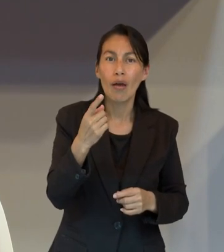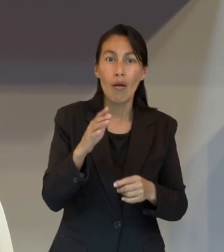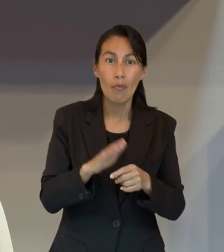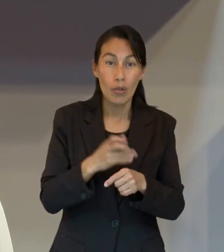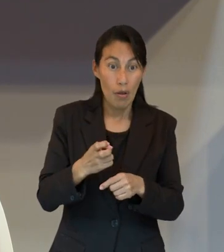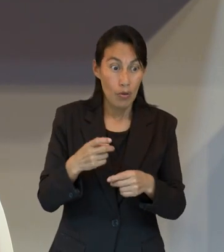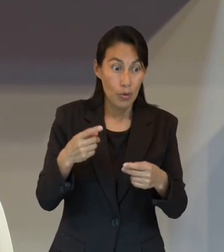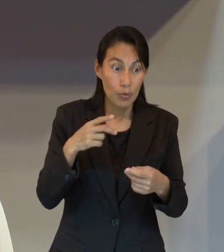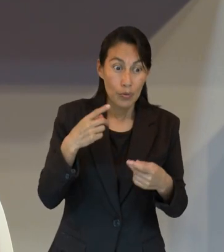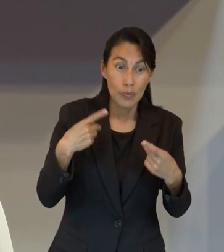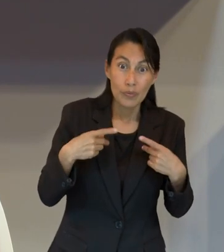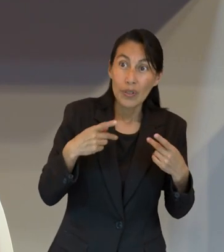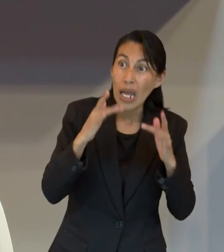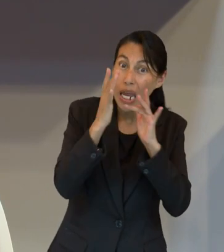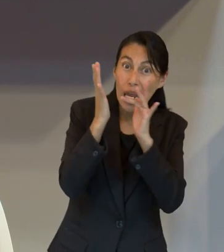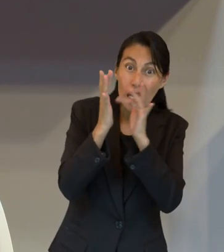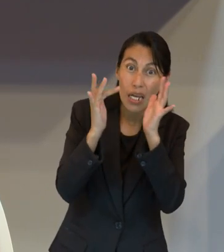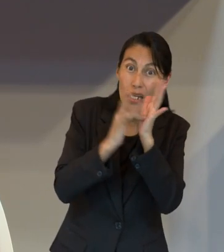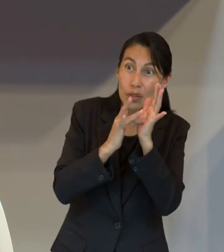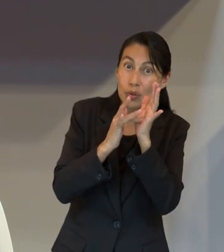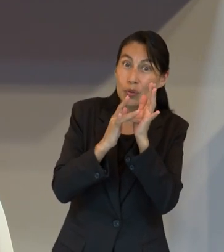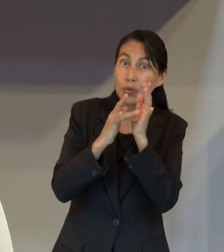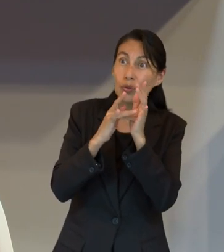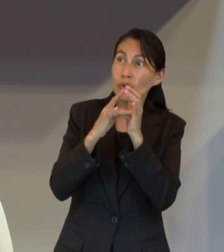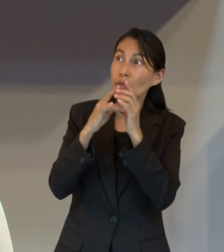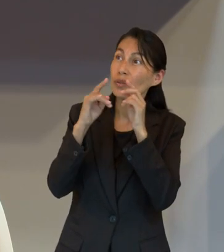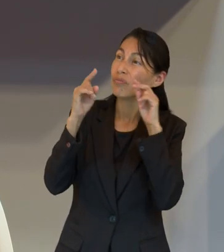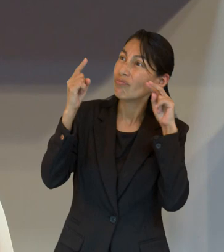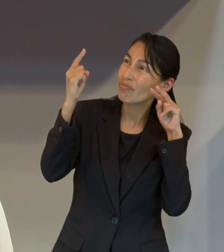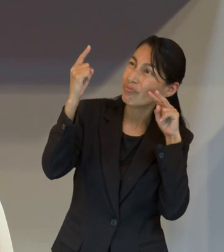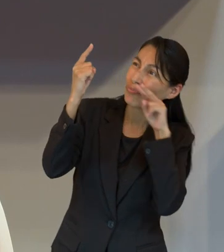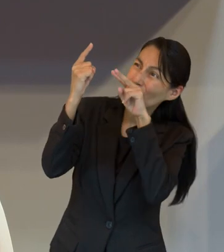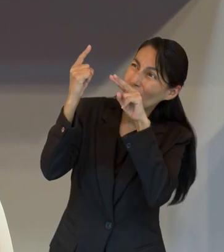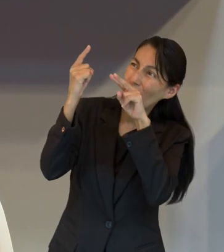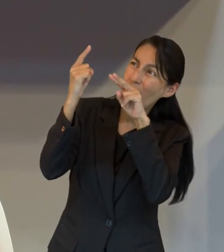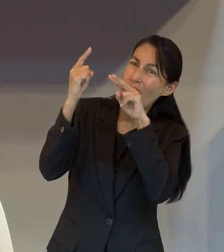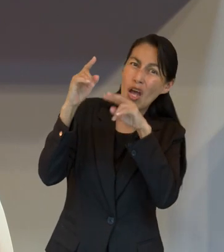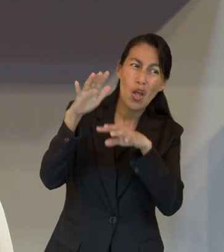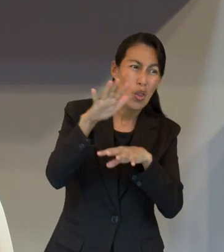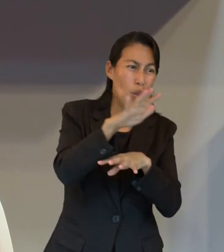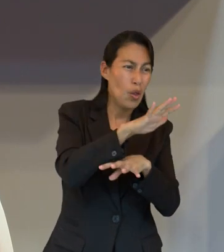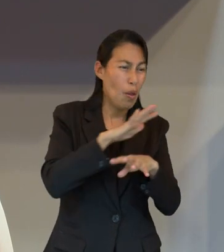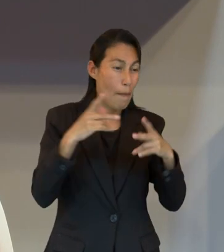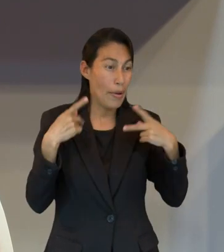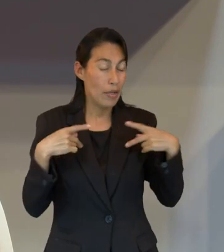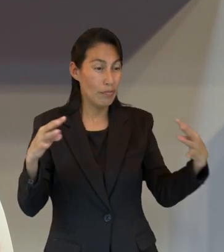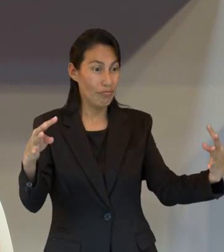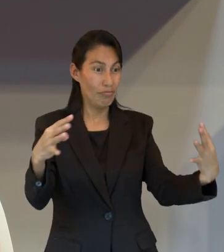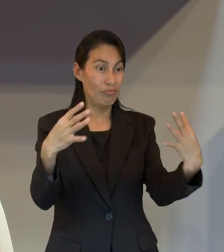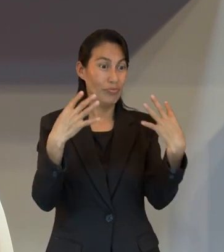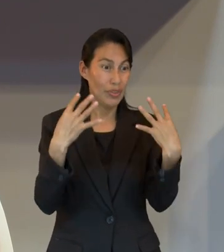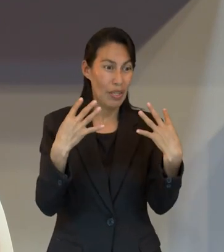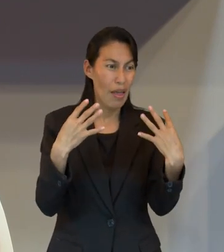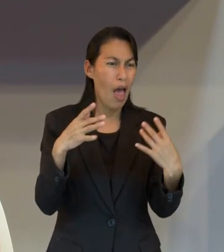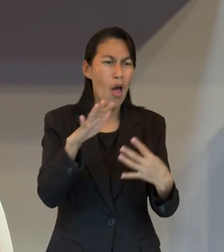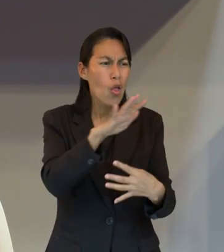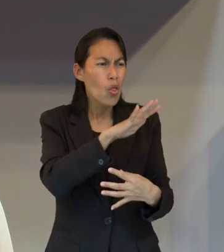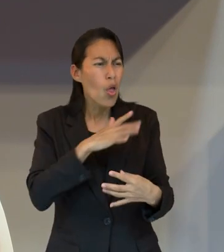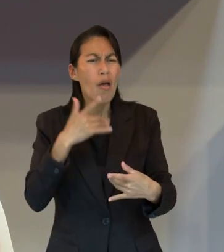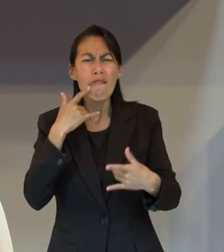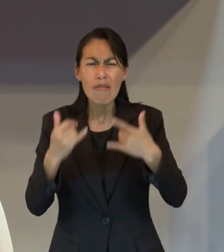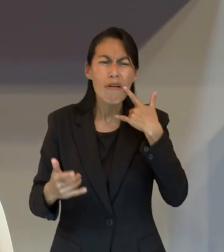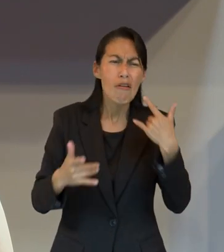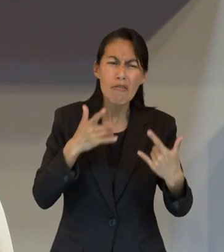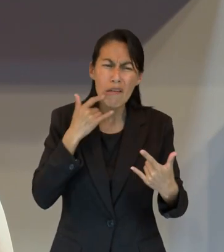Hebreos 12 1 que dice por tanto nosotros también teniendo en derredor nuestro tan grande nube de testigos despojémonos de todo peso